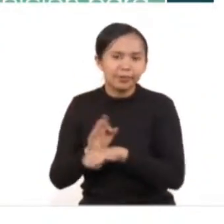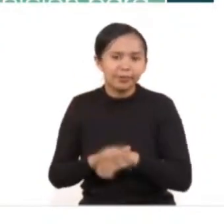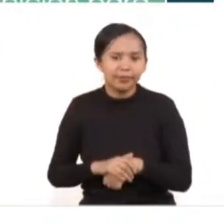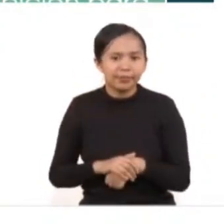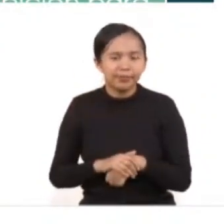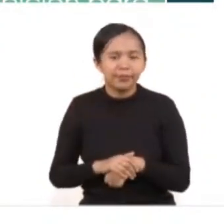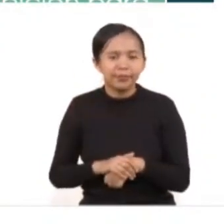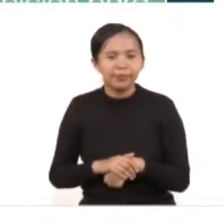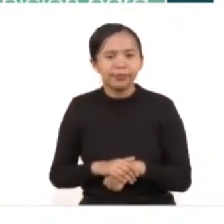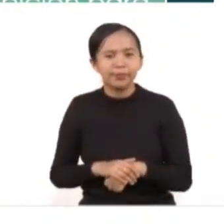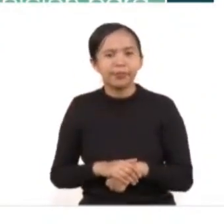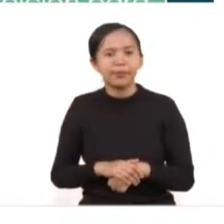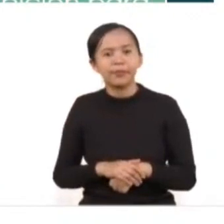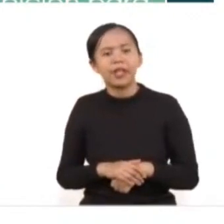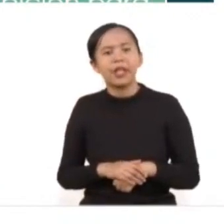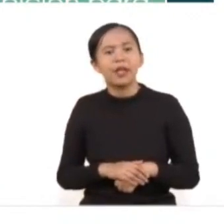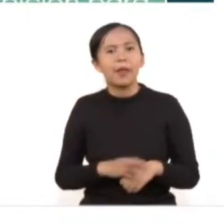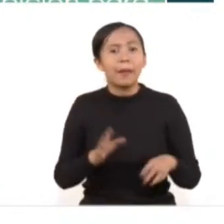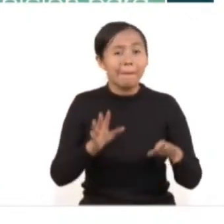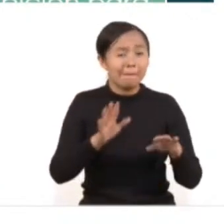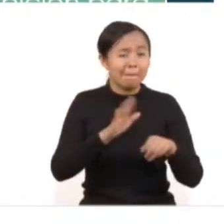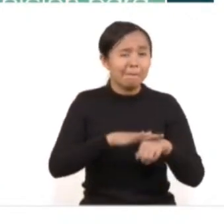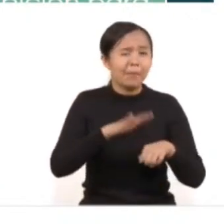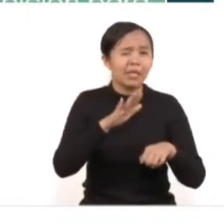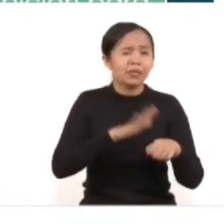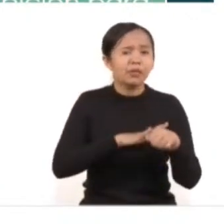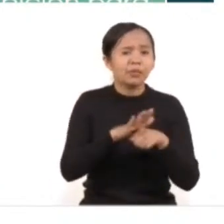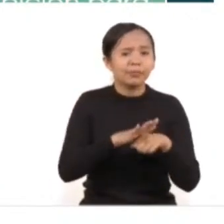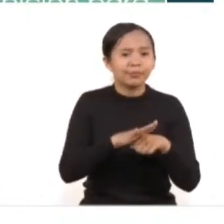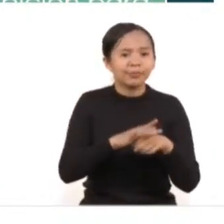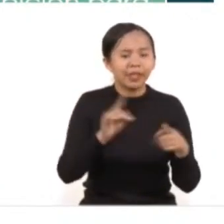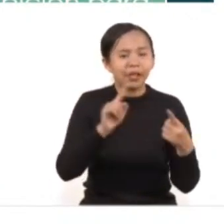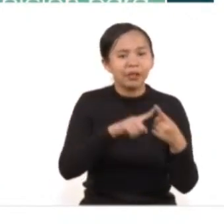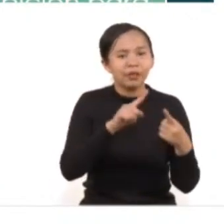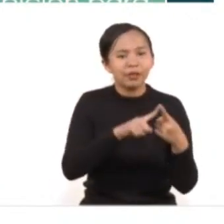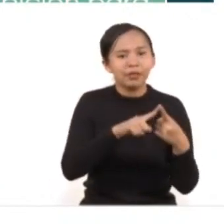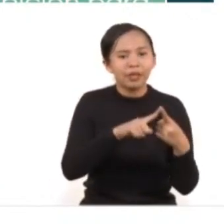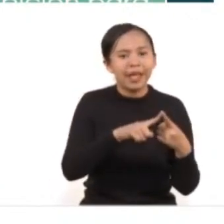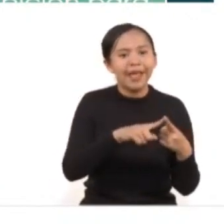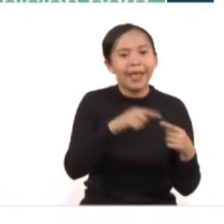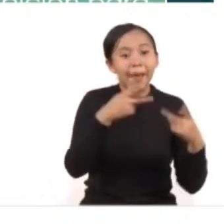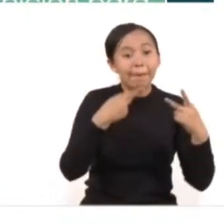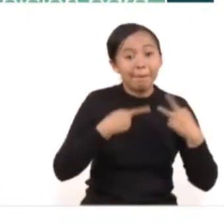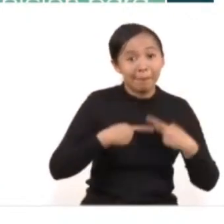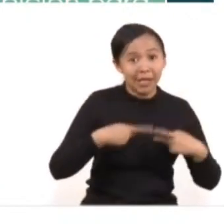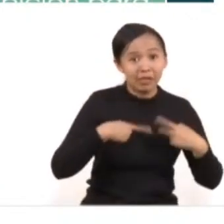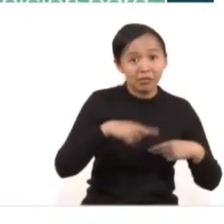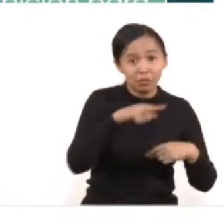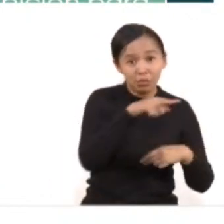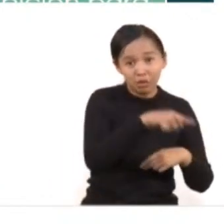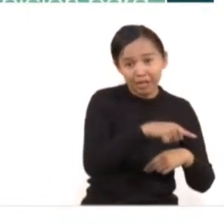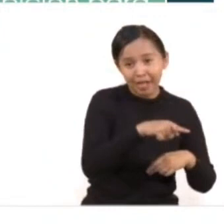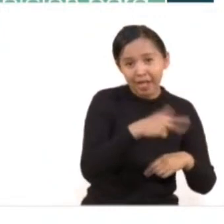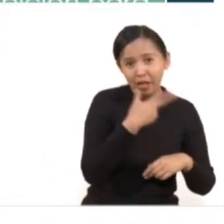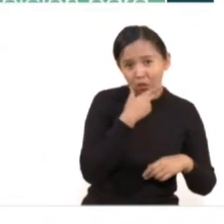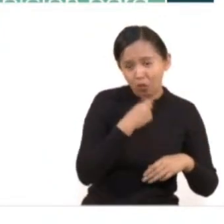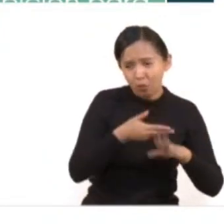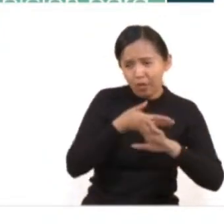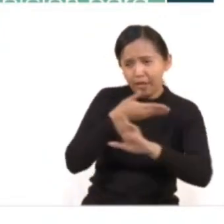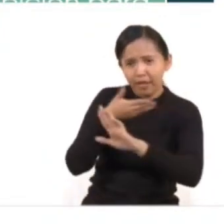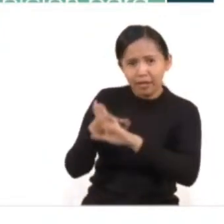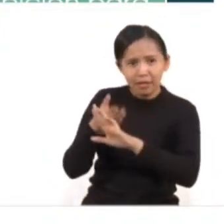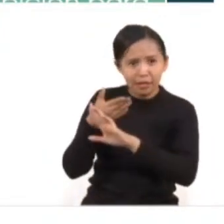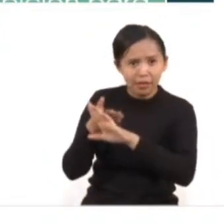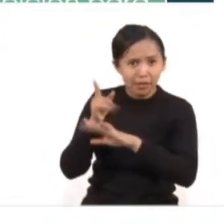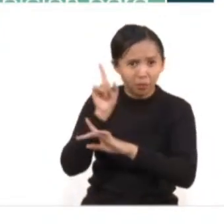Las que tuvieron mayor recurrencia fueron la prohibición a la persona agresora de intimidar o molestar por